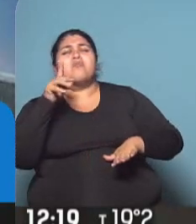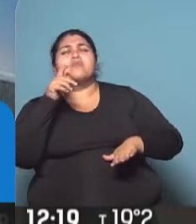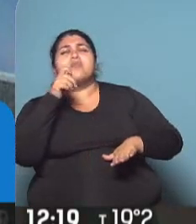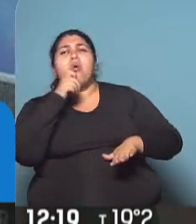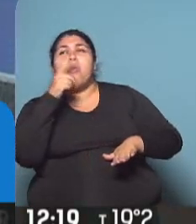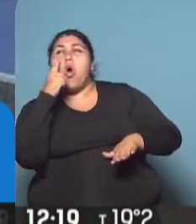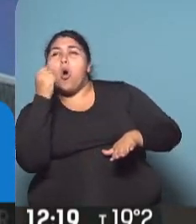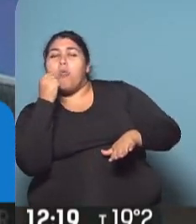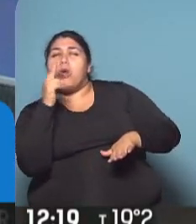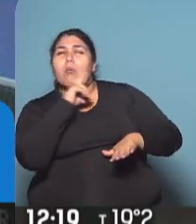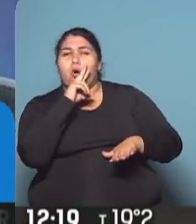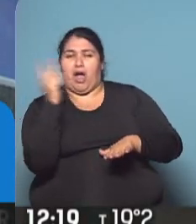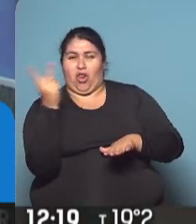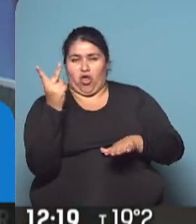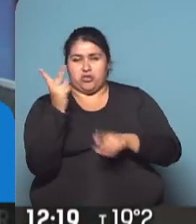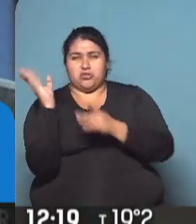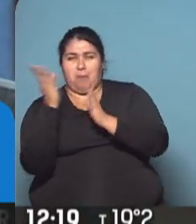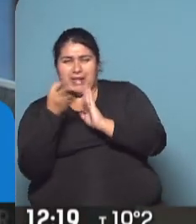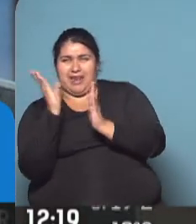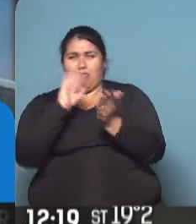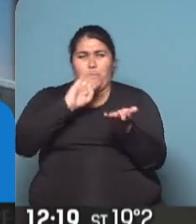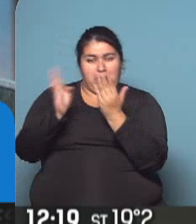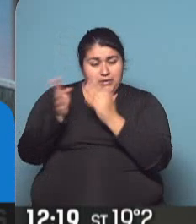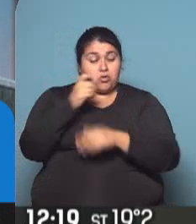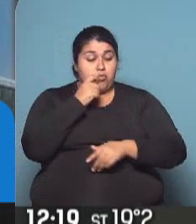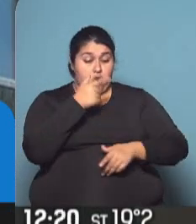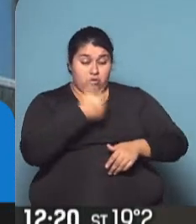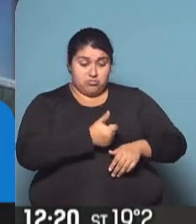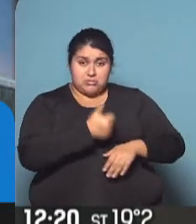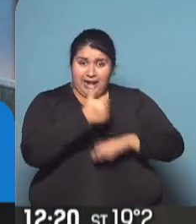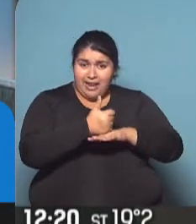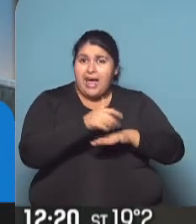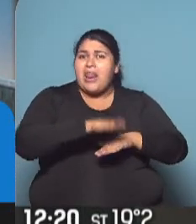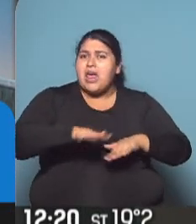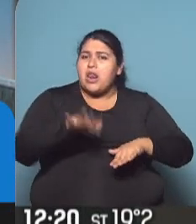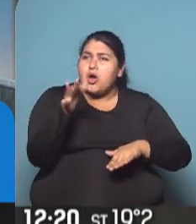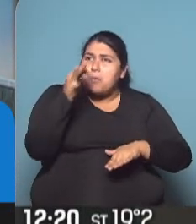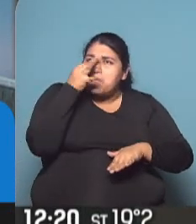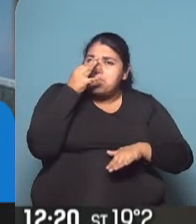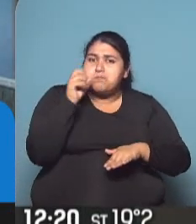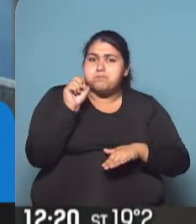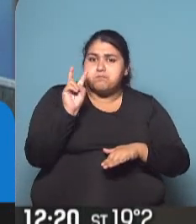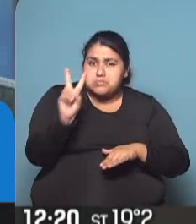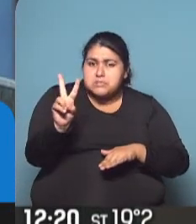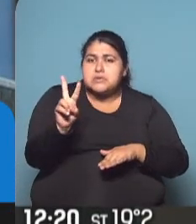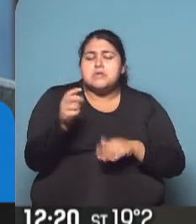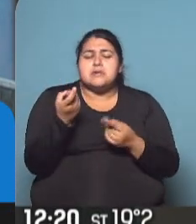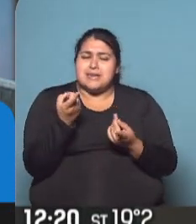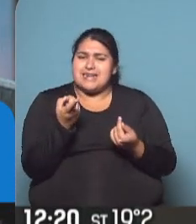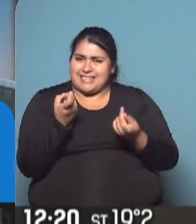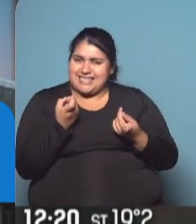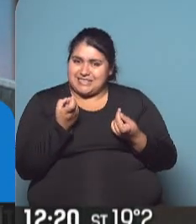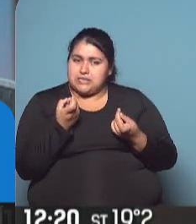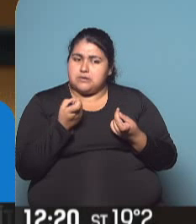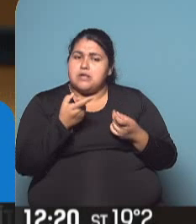viceversa, dentro de una pareja. Cuando un chico se cría en el medio de una situación de violencia, ¿necesariamente tiene